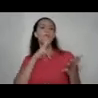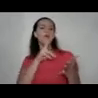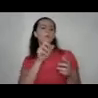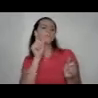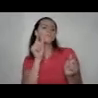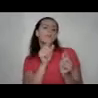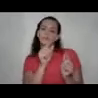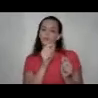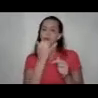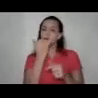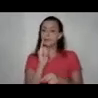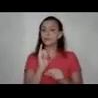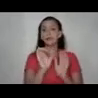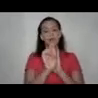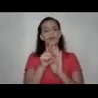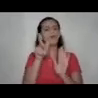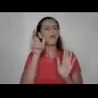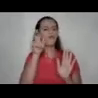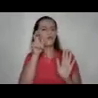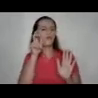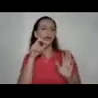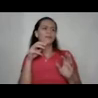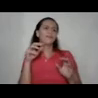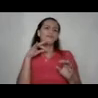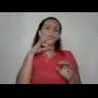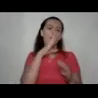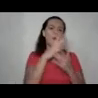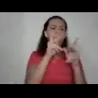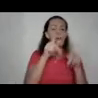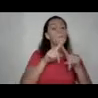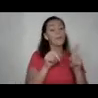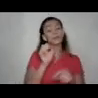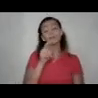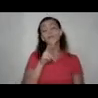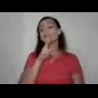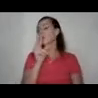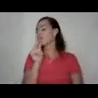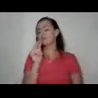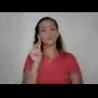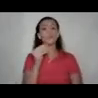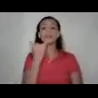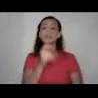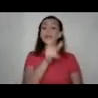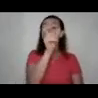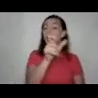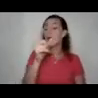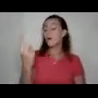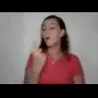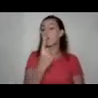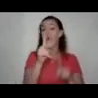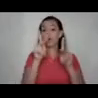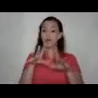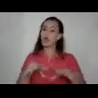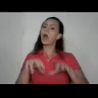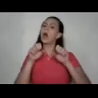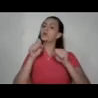si cada una y esto podría sonar de pronto trillado para algunas personas pero definitivamente no lo es si cada una de las personas asumieramos el